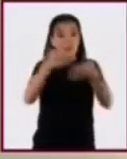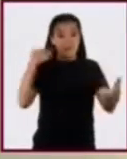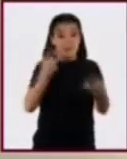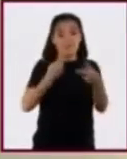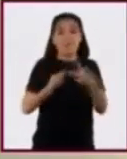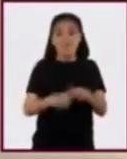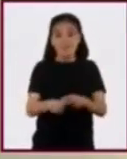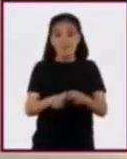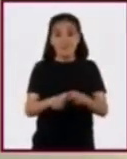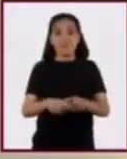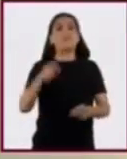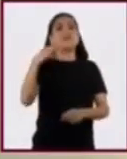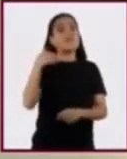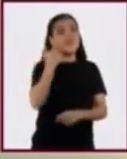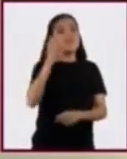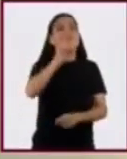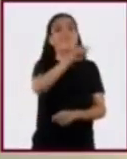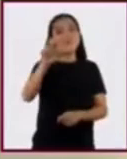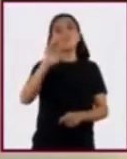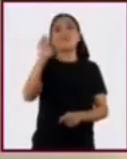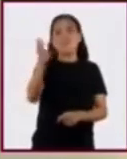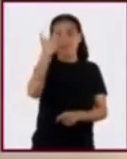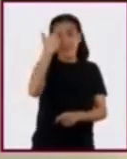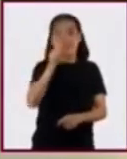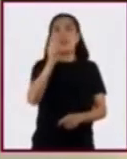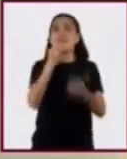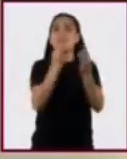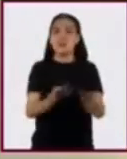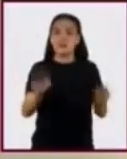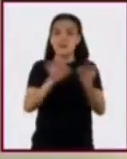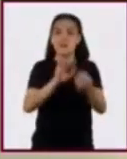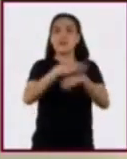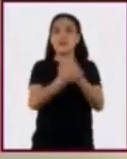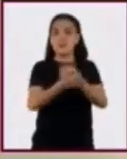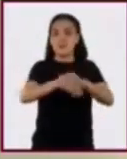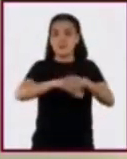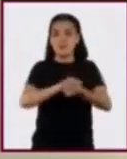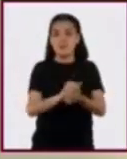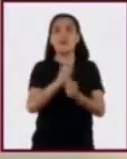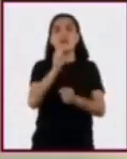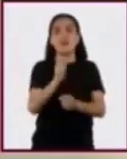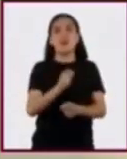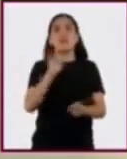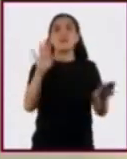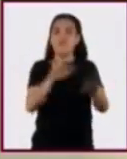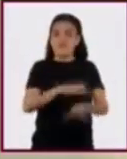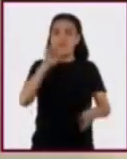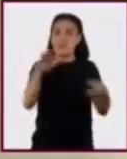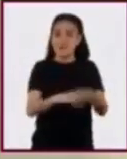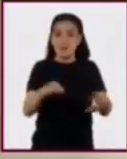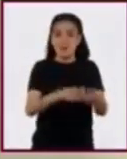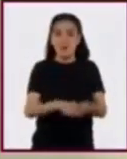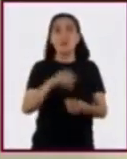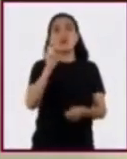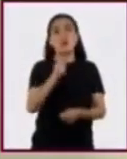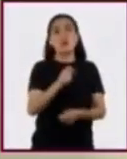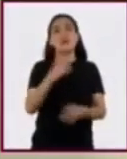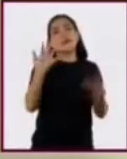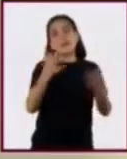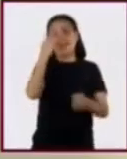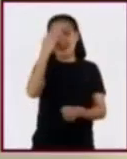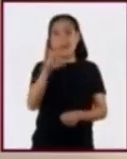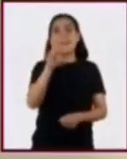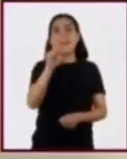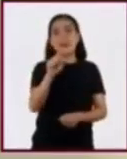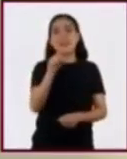continuar, quiero recordarles lo importante que es lavar sus manos de forma constante y por lo menos durante